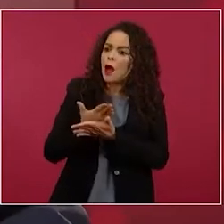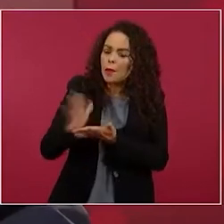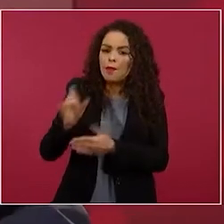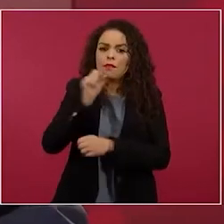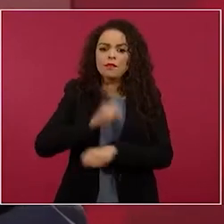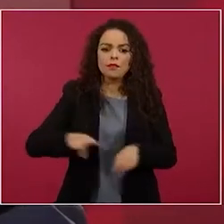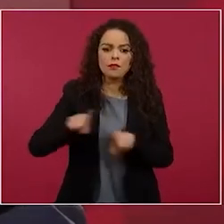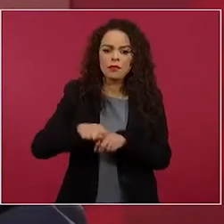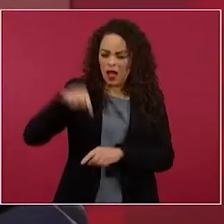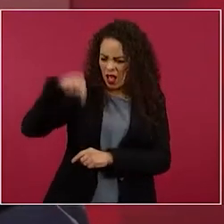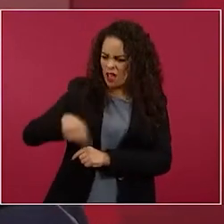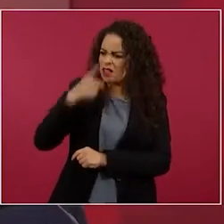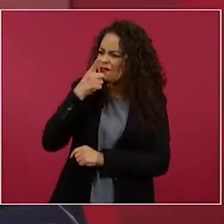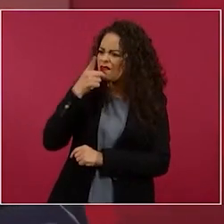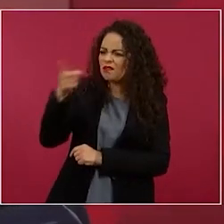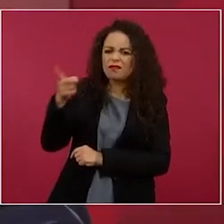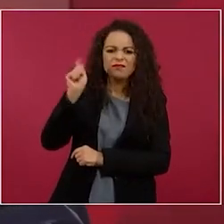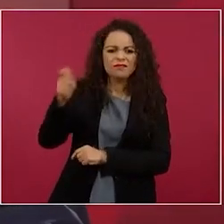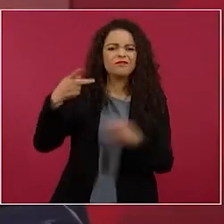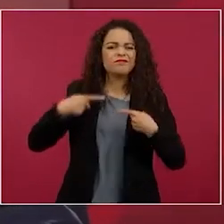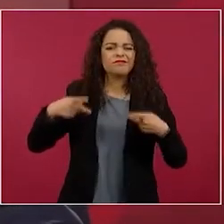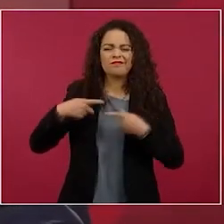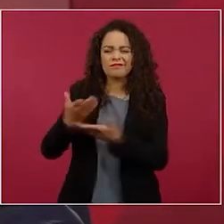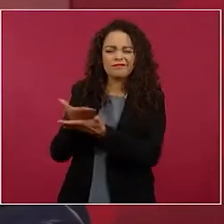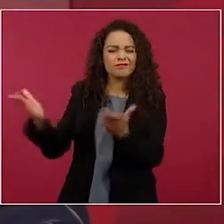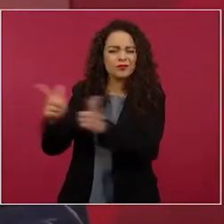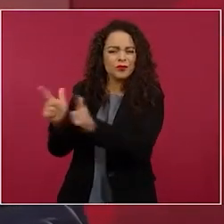mencionan los conservadores